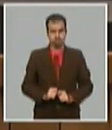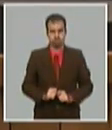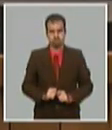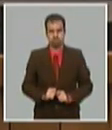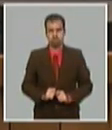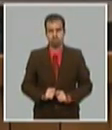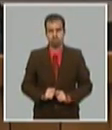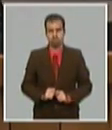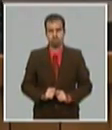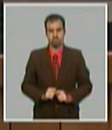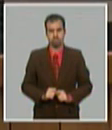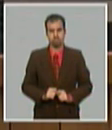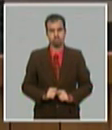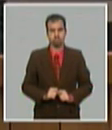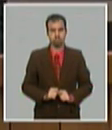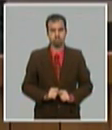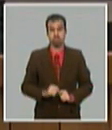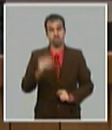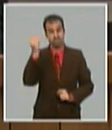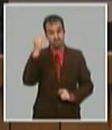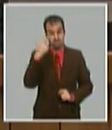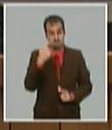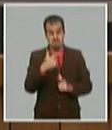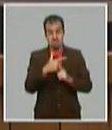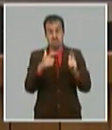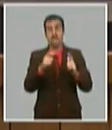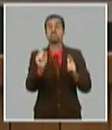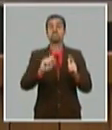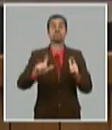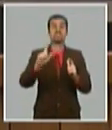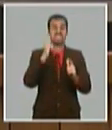repito con un componente importante del Producto Interno Bruto Social